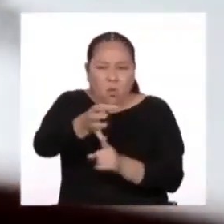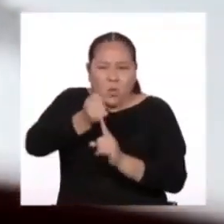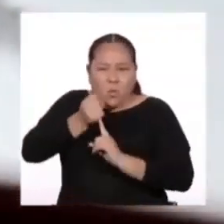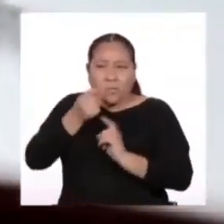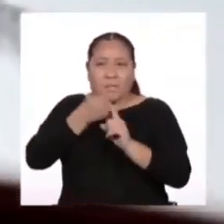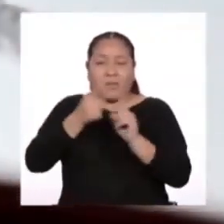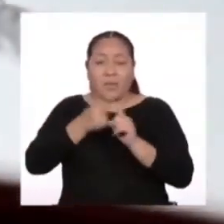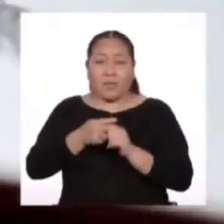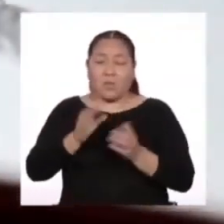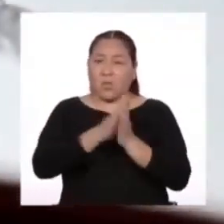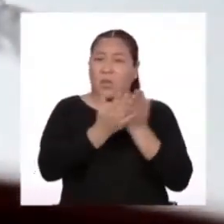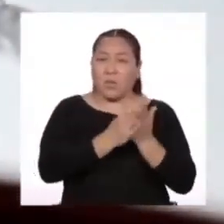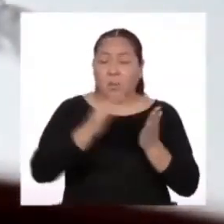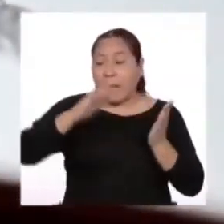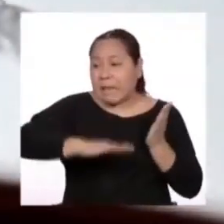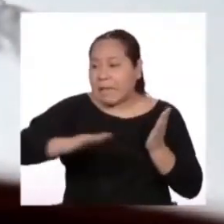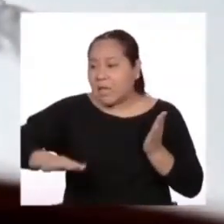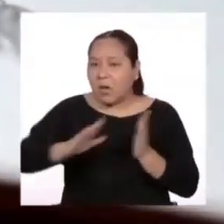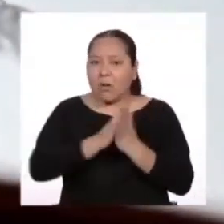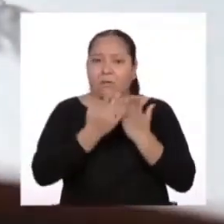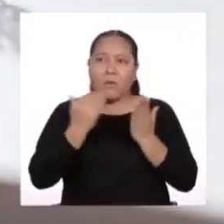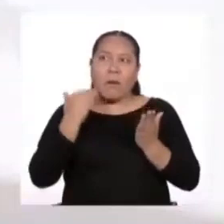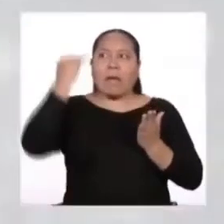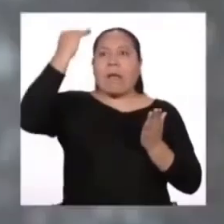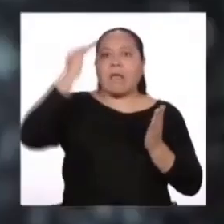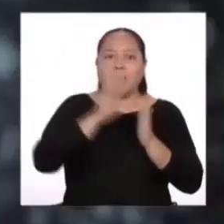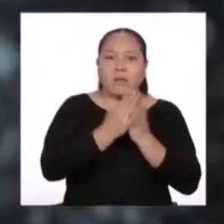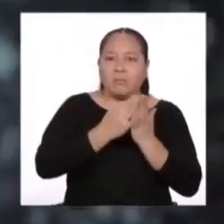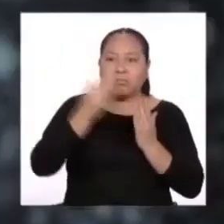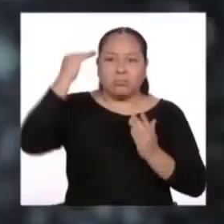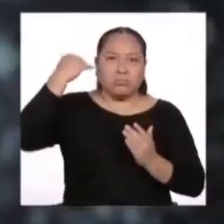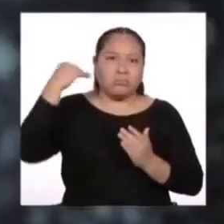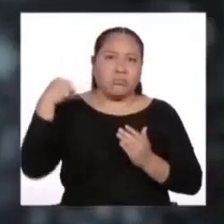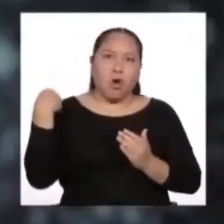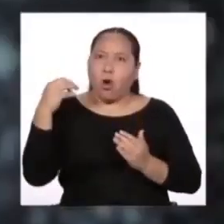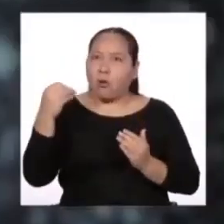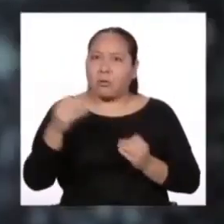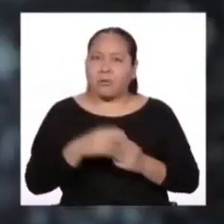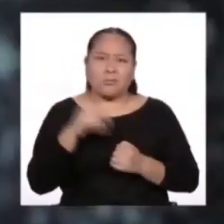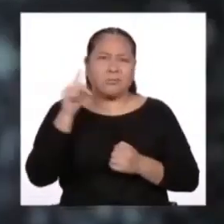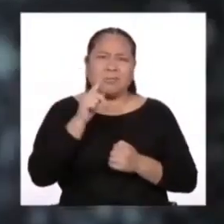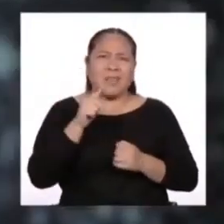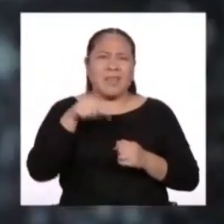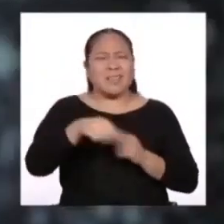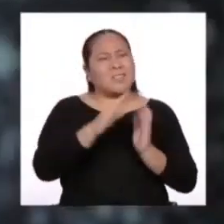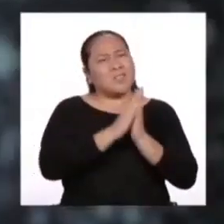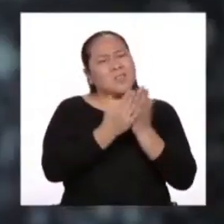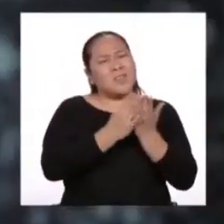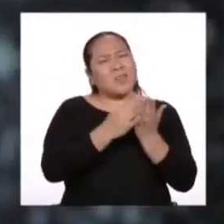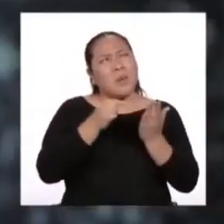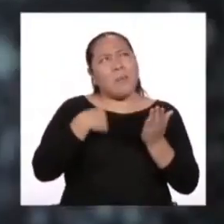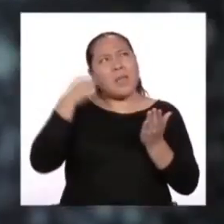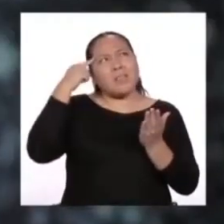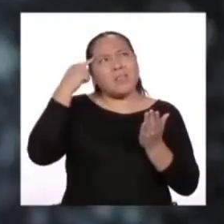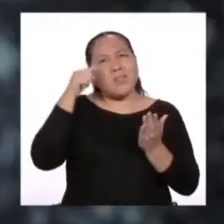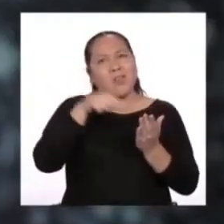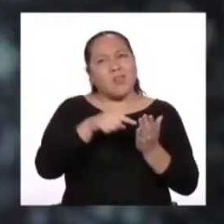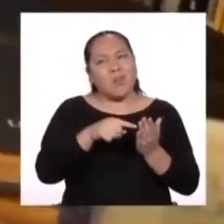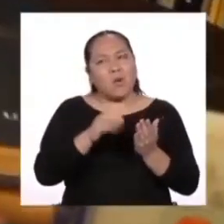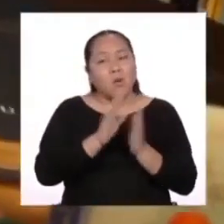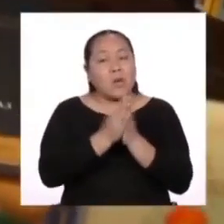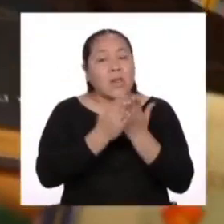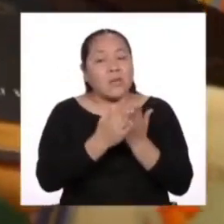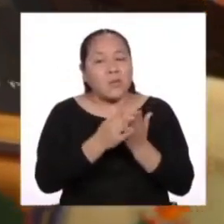libro para niños o para grandes o para medianos, etc. Creo que es más bien un libro para gente con cierta